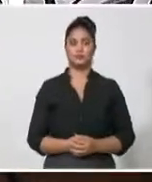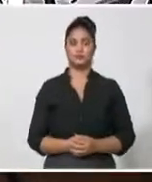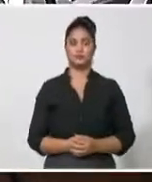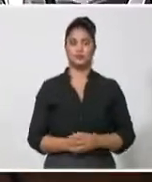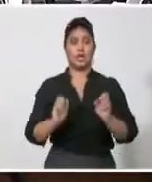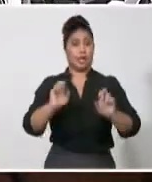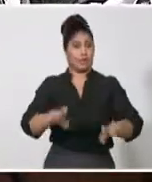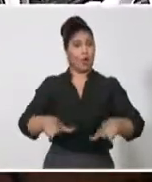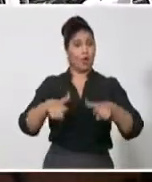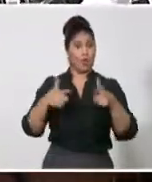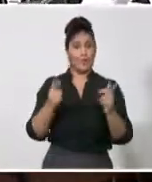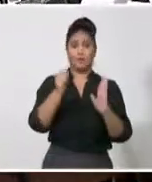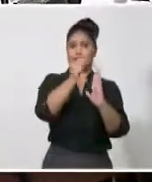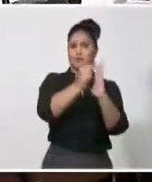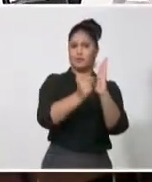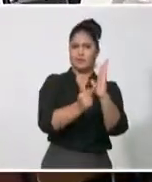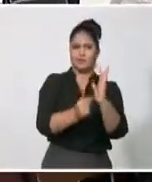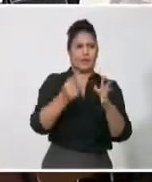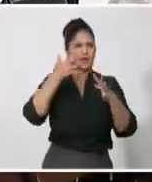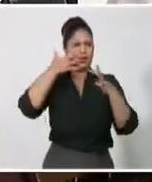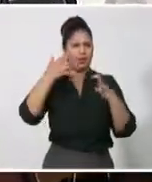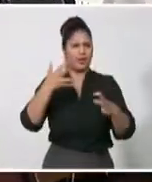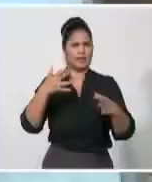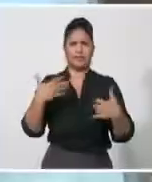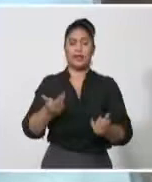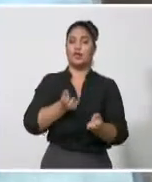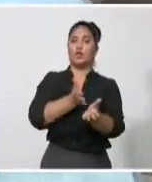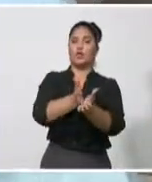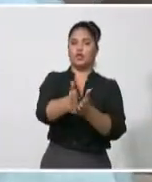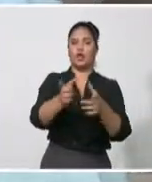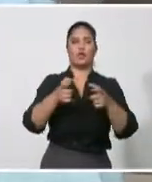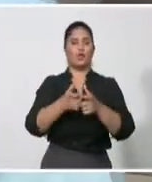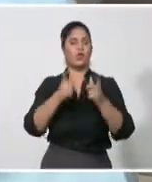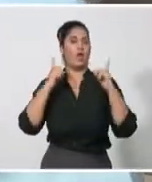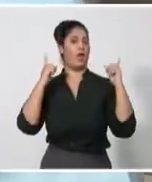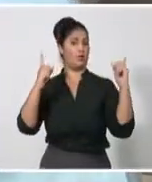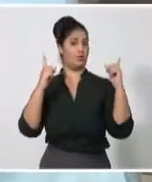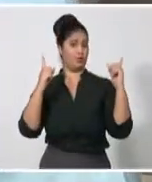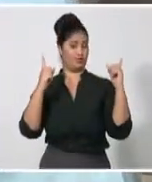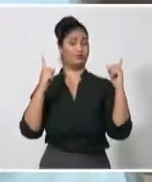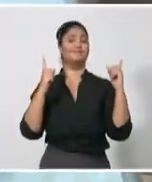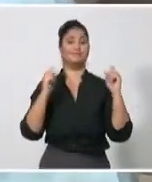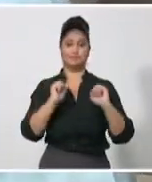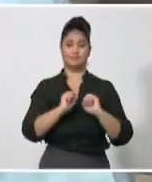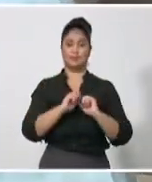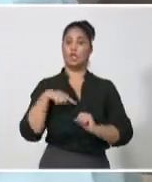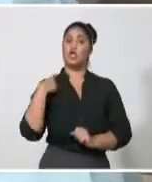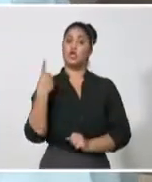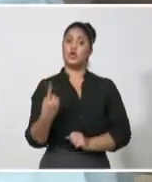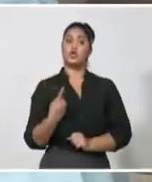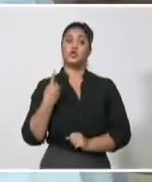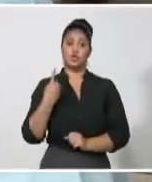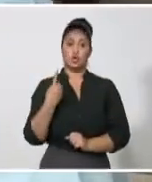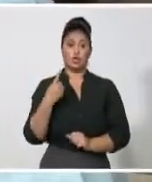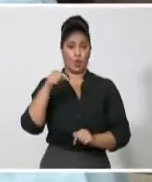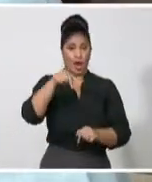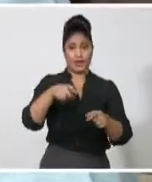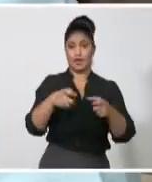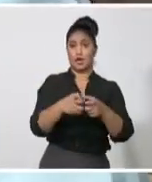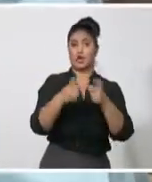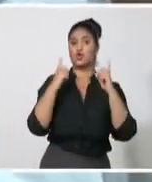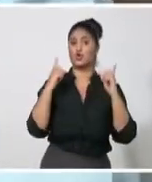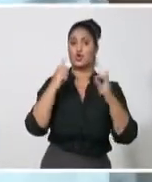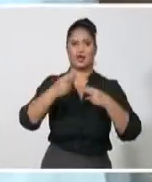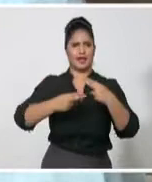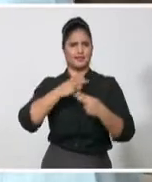importante elevar la calidad de las reuniones de los núcleos partidistas. Nosotros tenemos que en la reunión del núcleo de